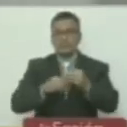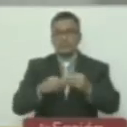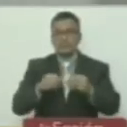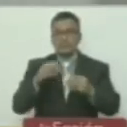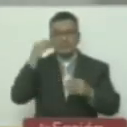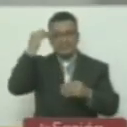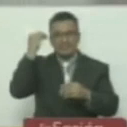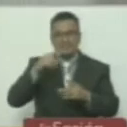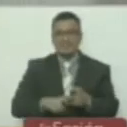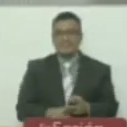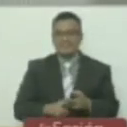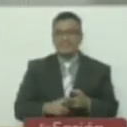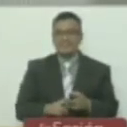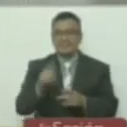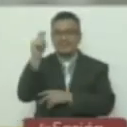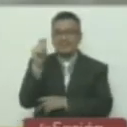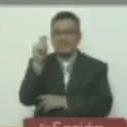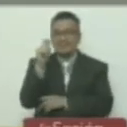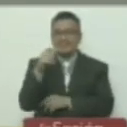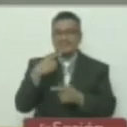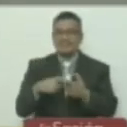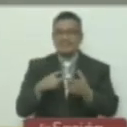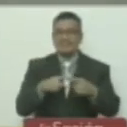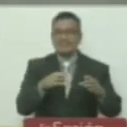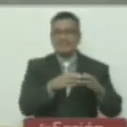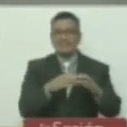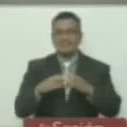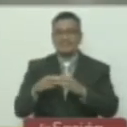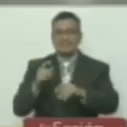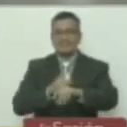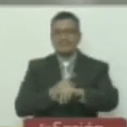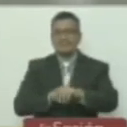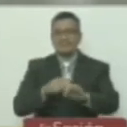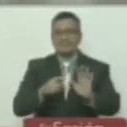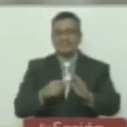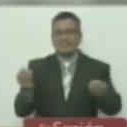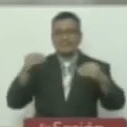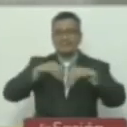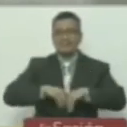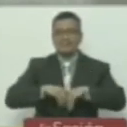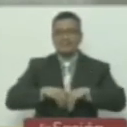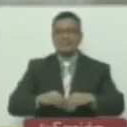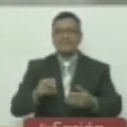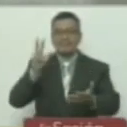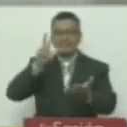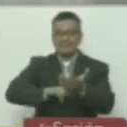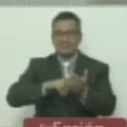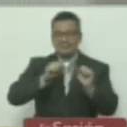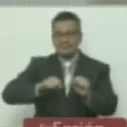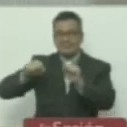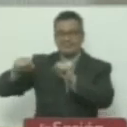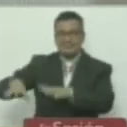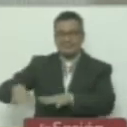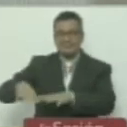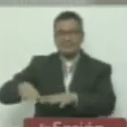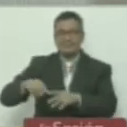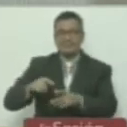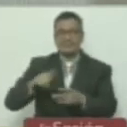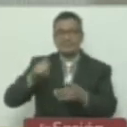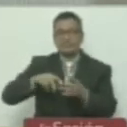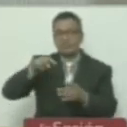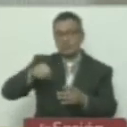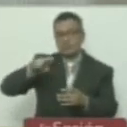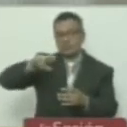las honorables diputadas y los honorables diputados que estén de acuerdo con aprobar la renuncia de la diputada